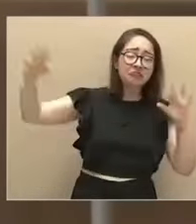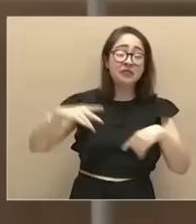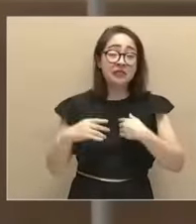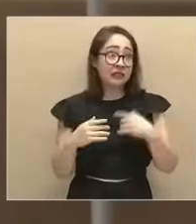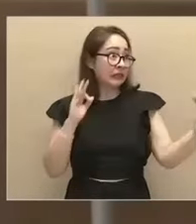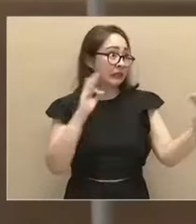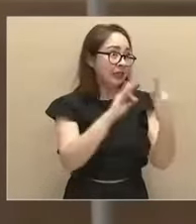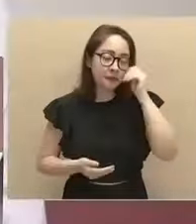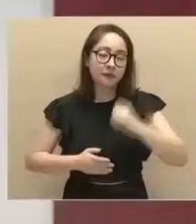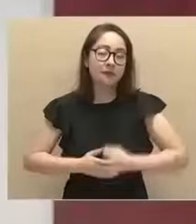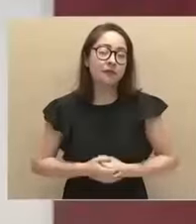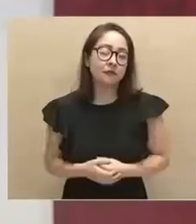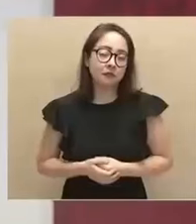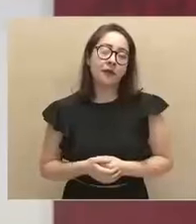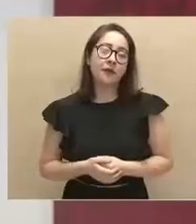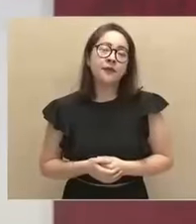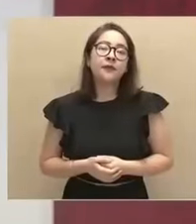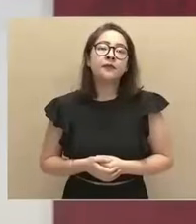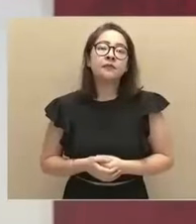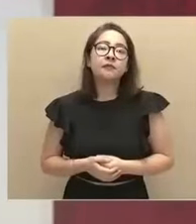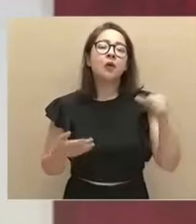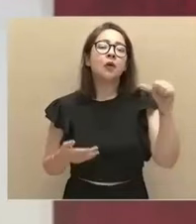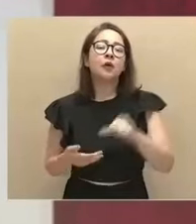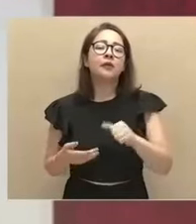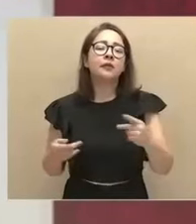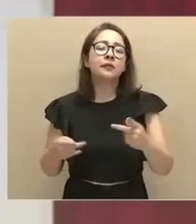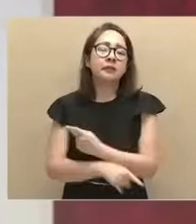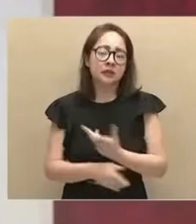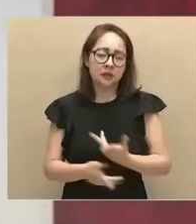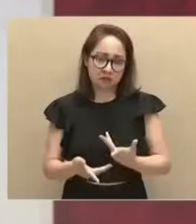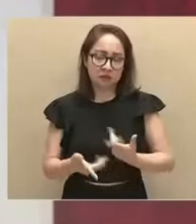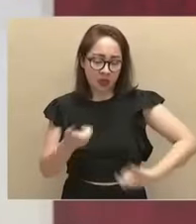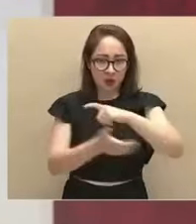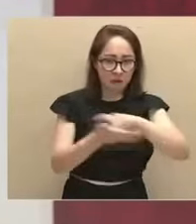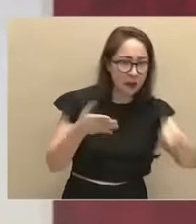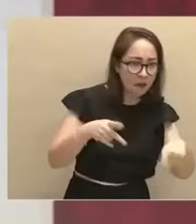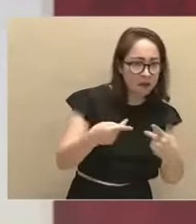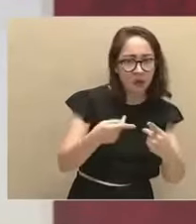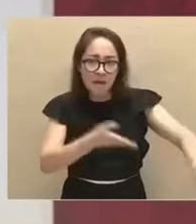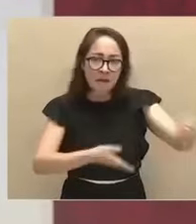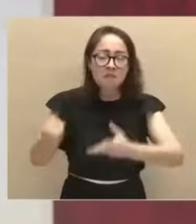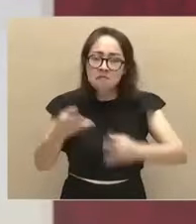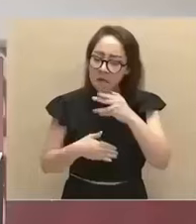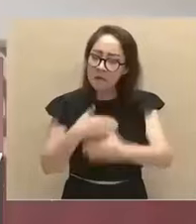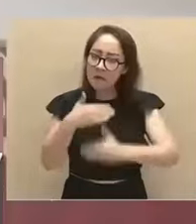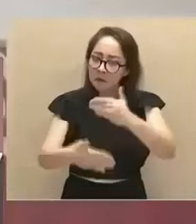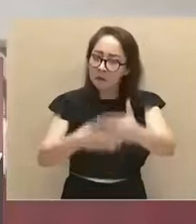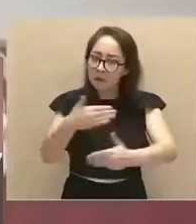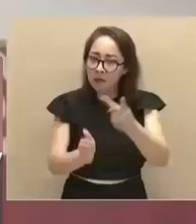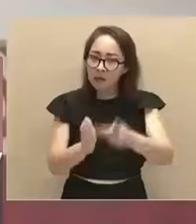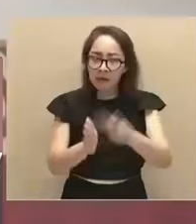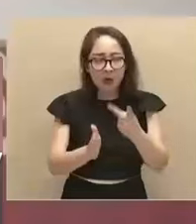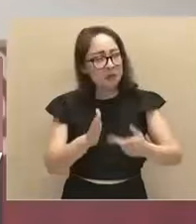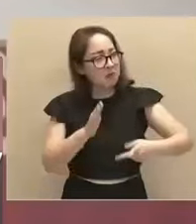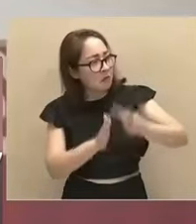pasa en nuestro tiempo? Estamos integrándonos en lo económico, en lo comercial, cada vez más con Estados